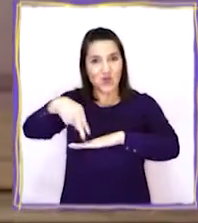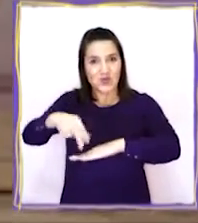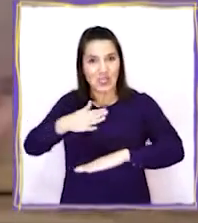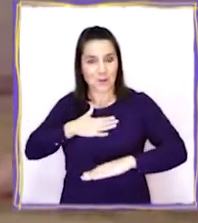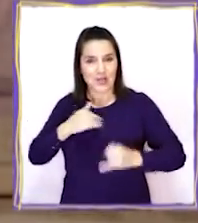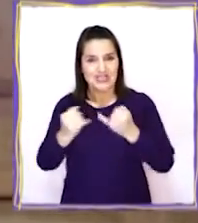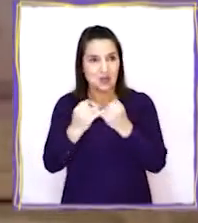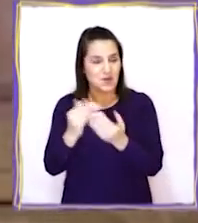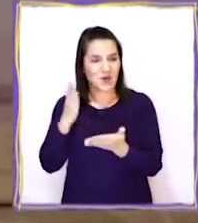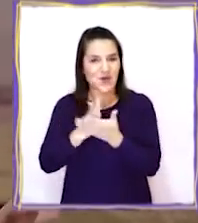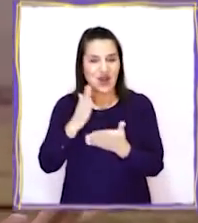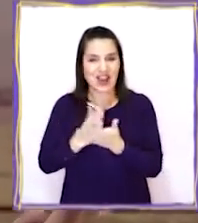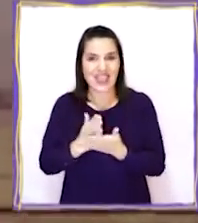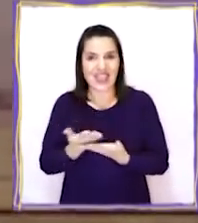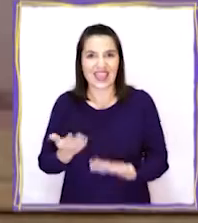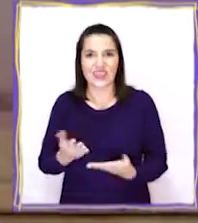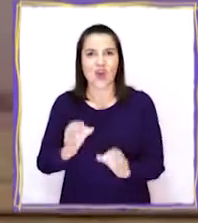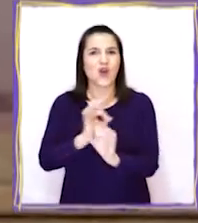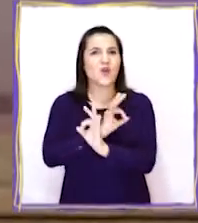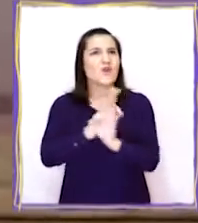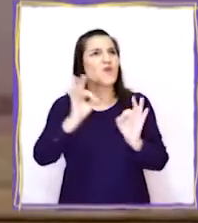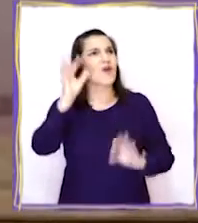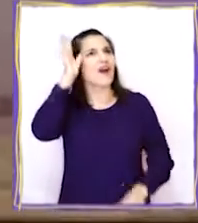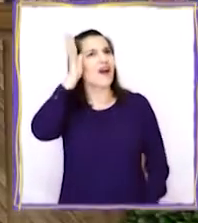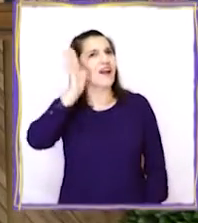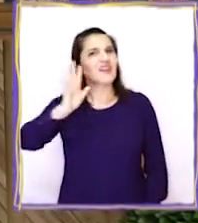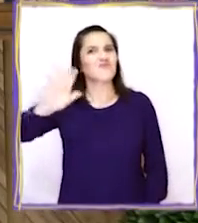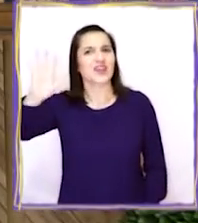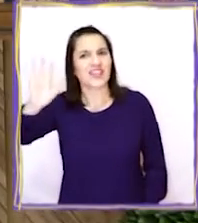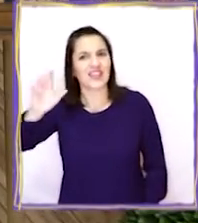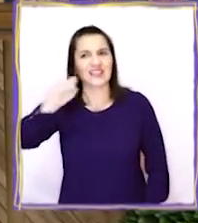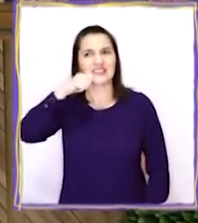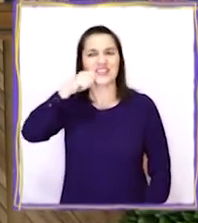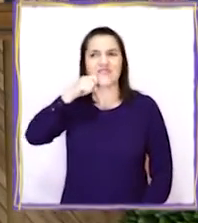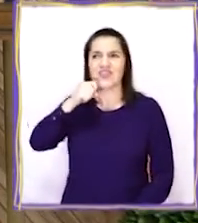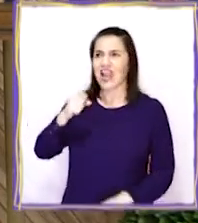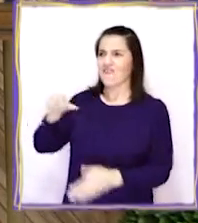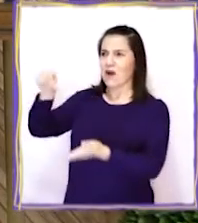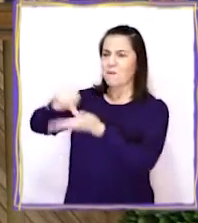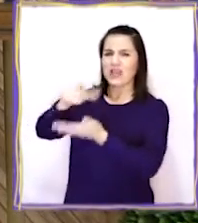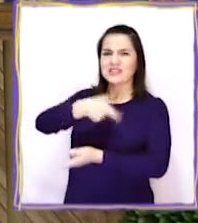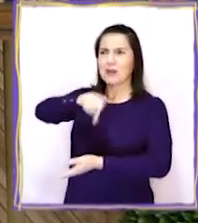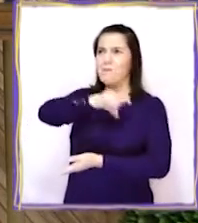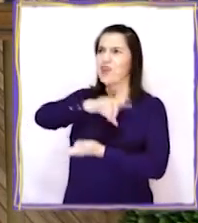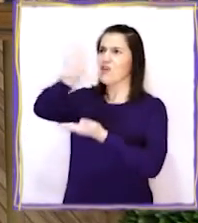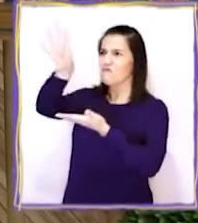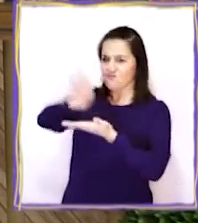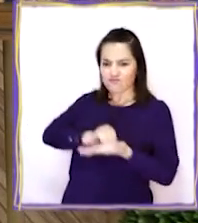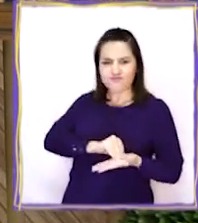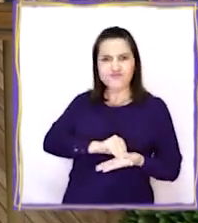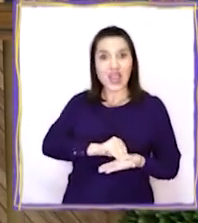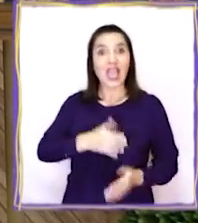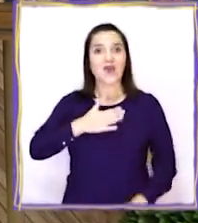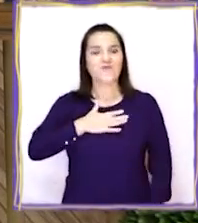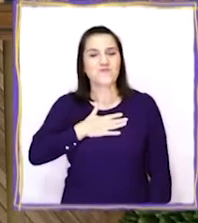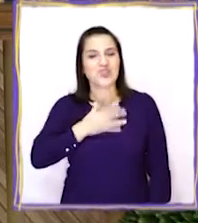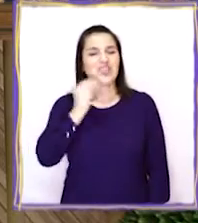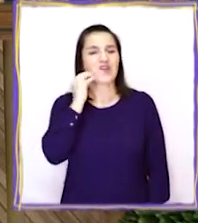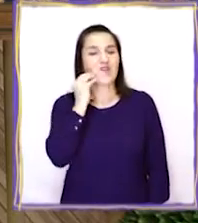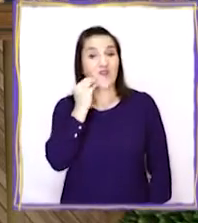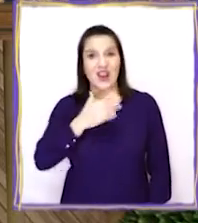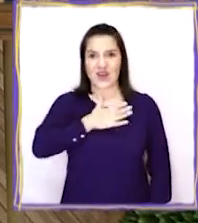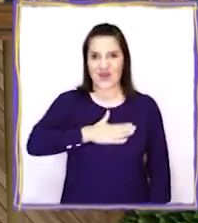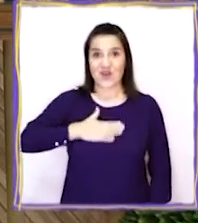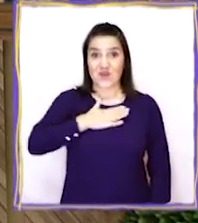con mis amigos en el colegio. Nunca pensé que eso venía de los españoles. Y a mi abuelo le